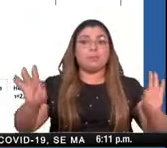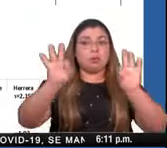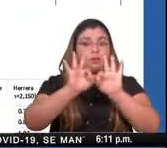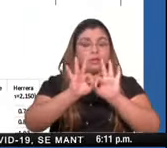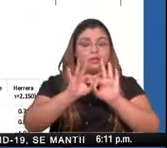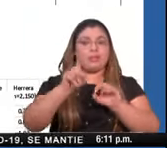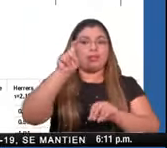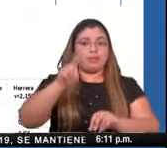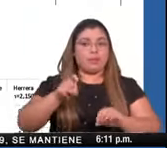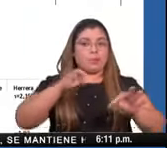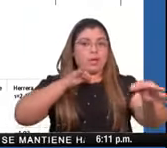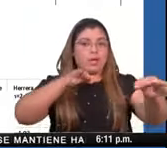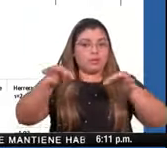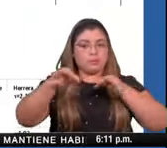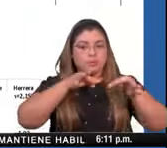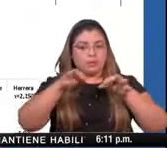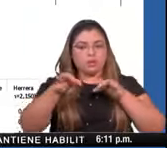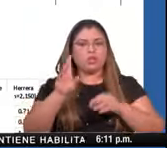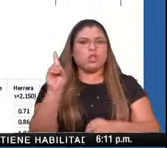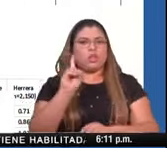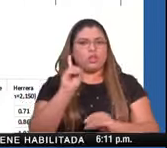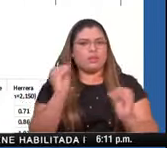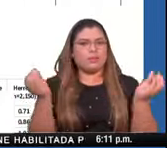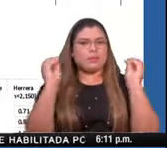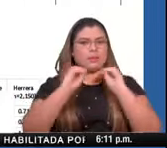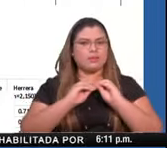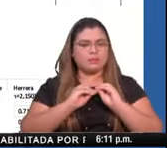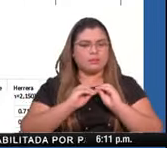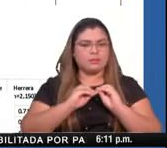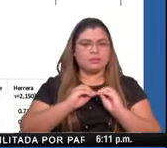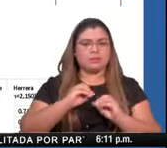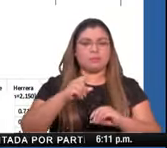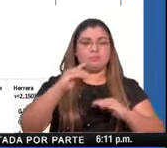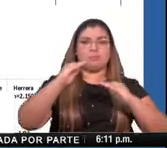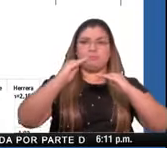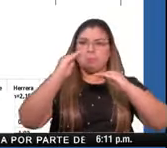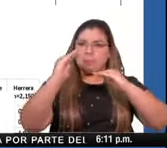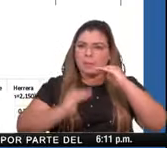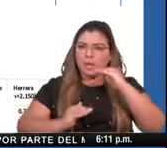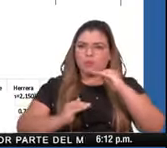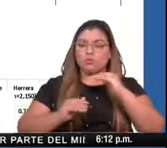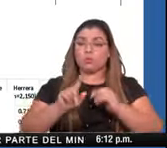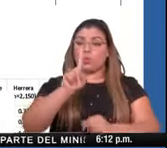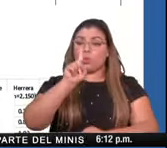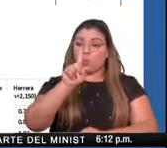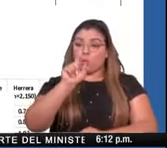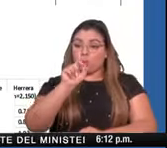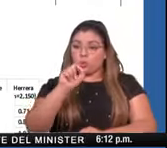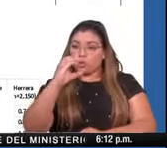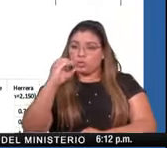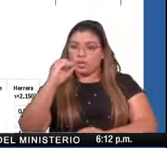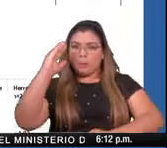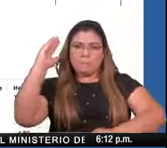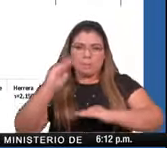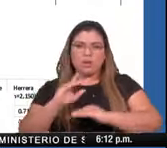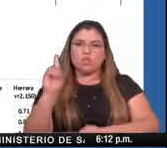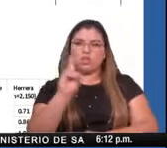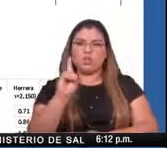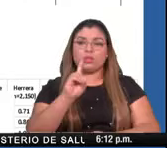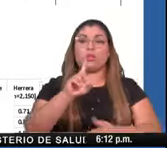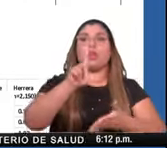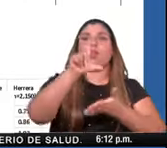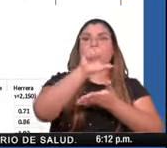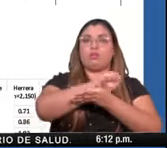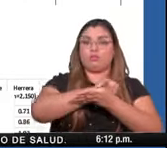señalar que se encuentran por debajo de 1 las regiones